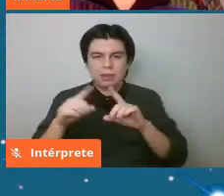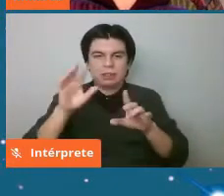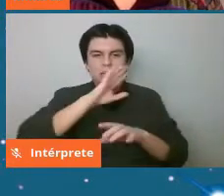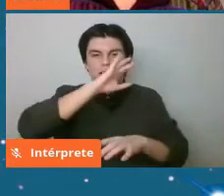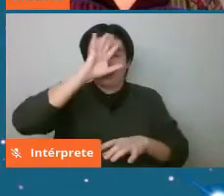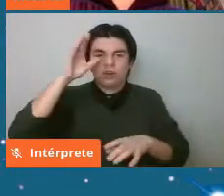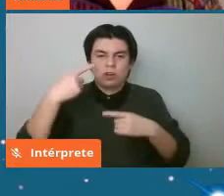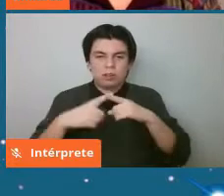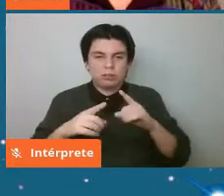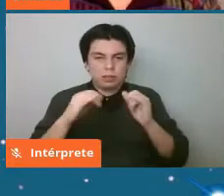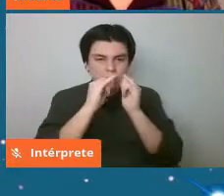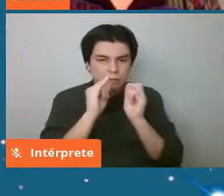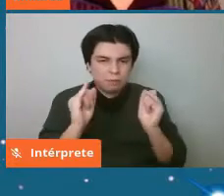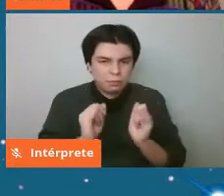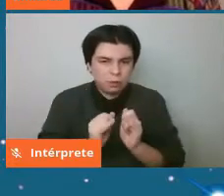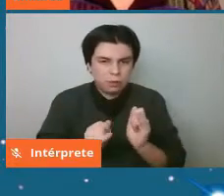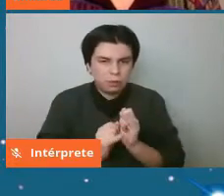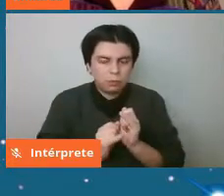formas tienen